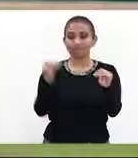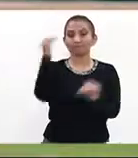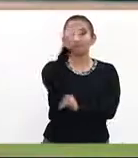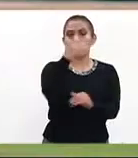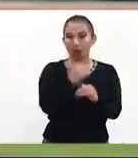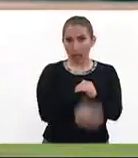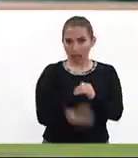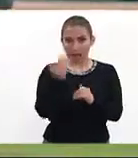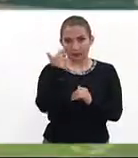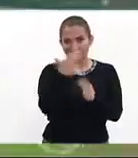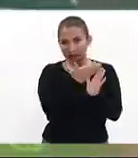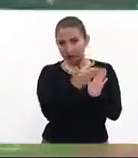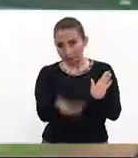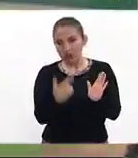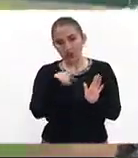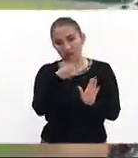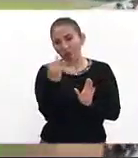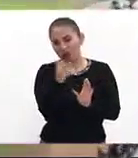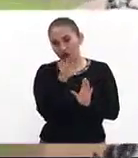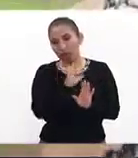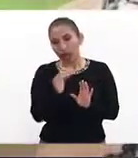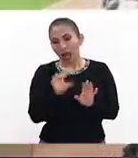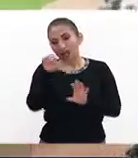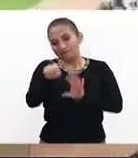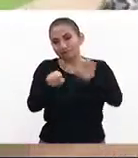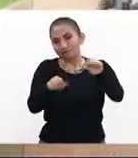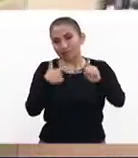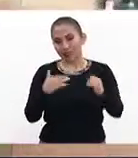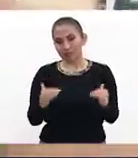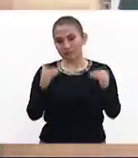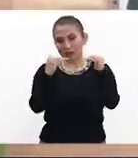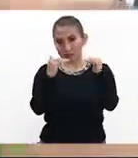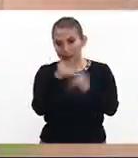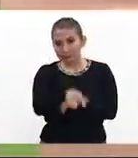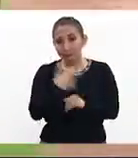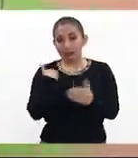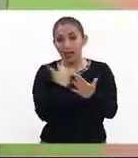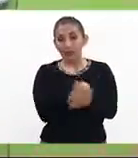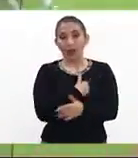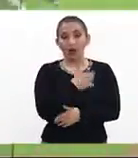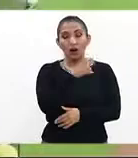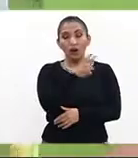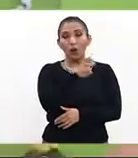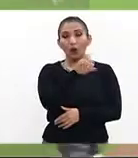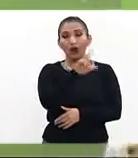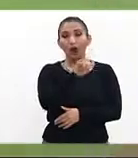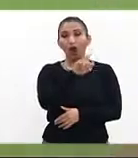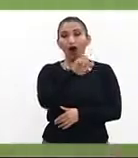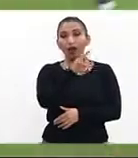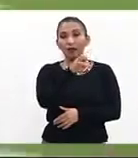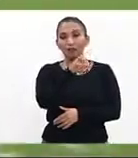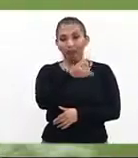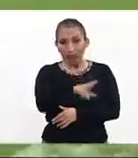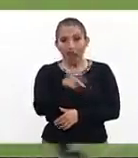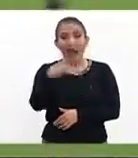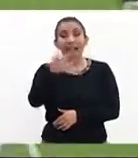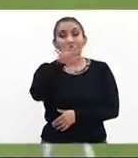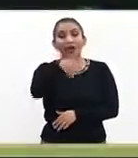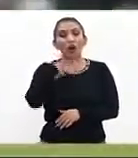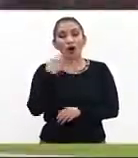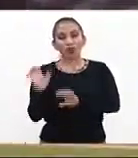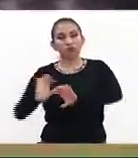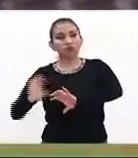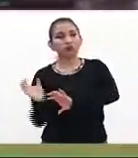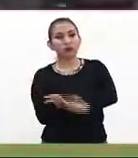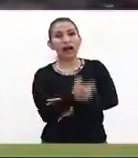semifinales, aunque ambos ya tenían asegurado este pase a esta instancia. El triunfo fue para Will Oliver, abridor de los jaliscienses, quien en cinco entradas